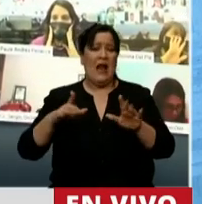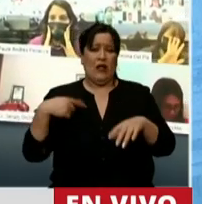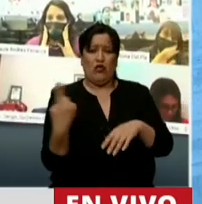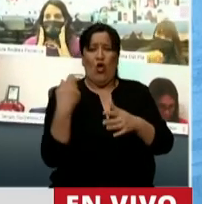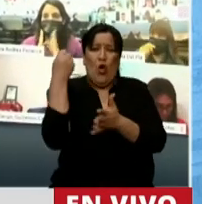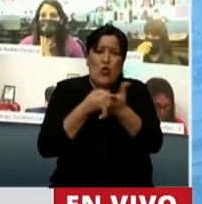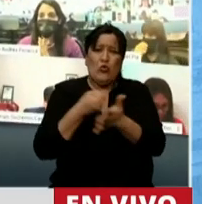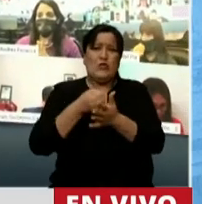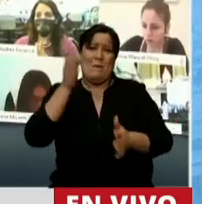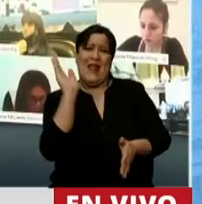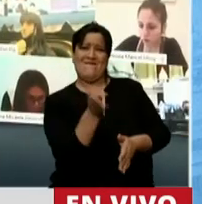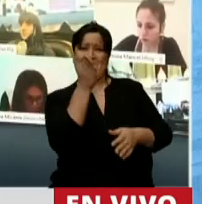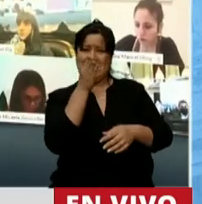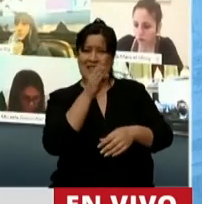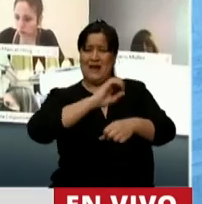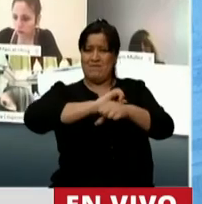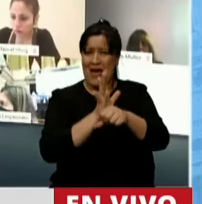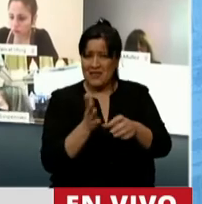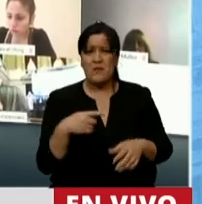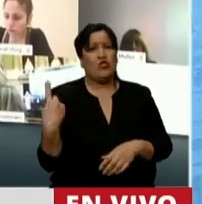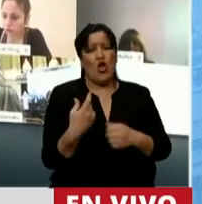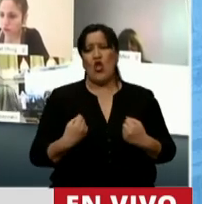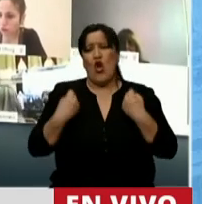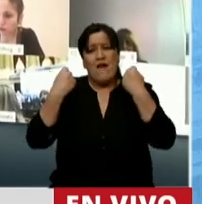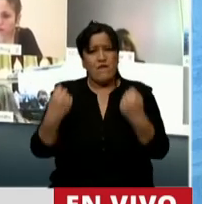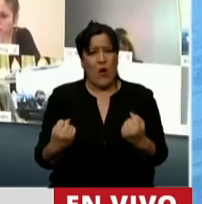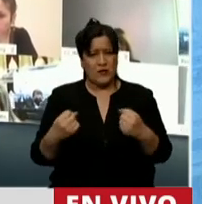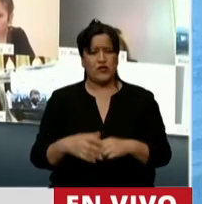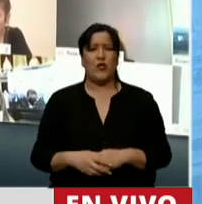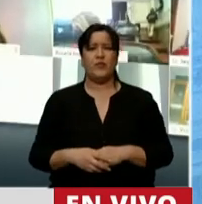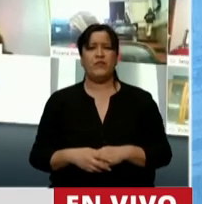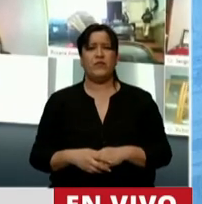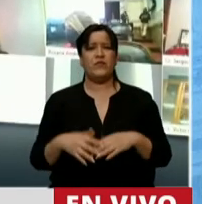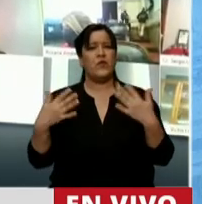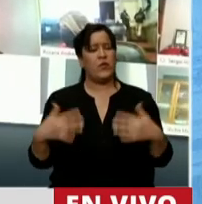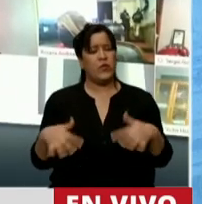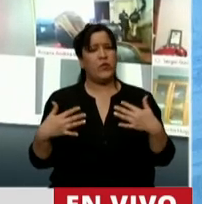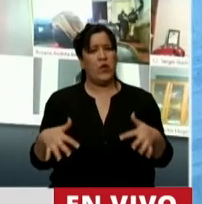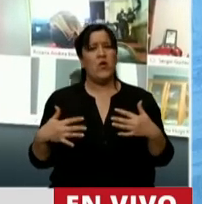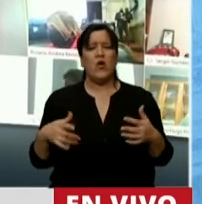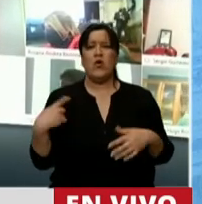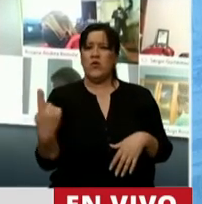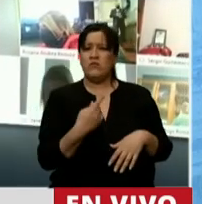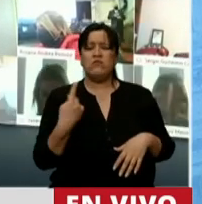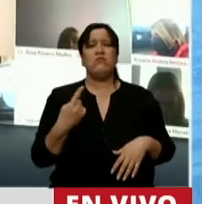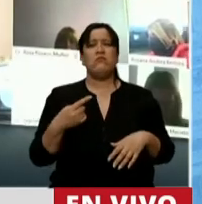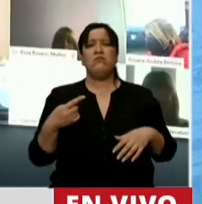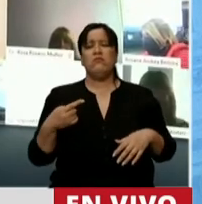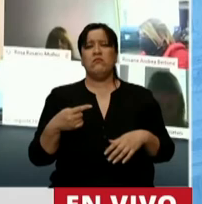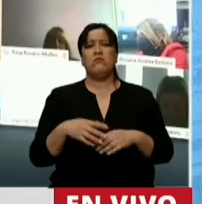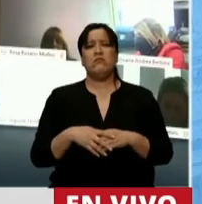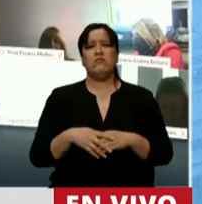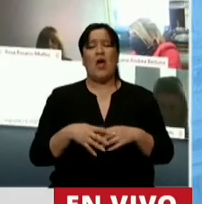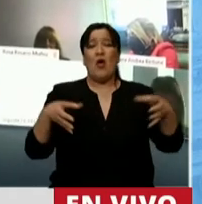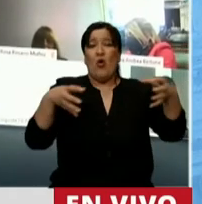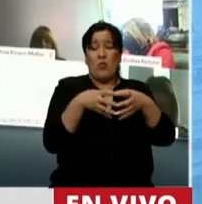que con gran esfuerzo venimos dando, emergió el desprecio a la vida que tiene un sector minoritario de nuestro